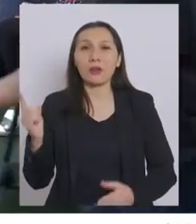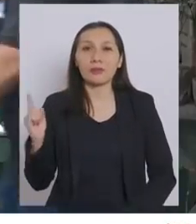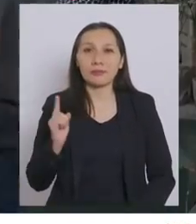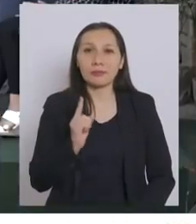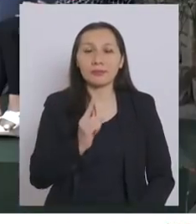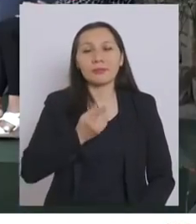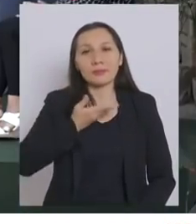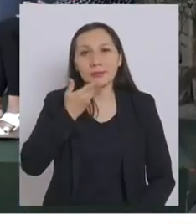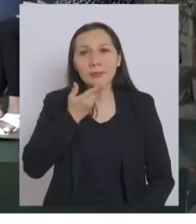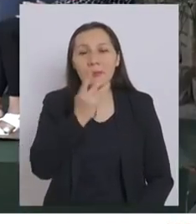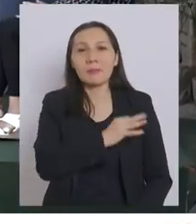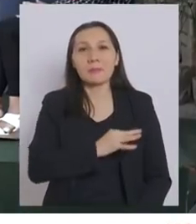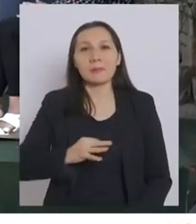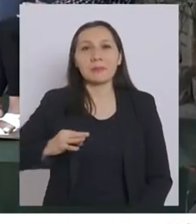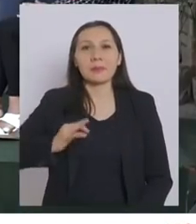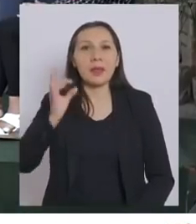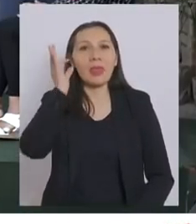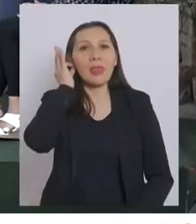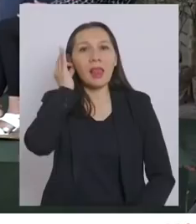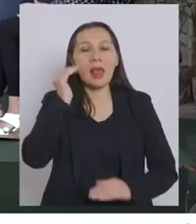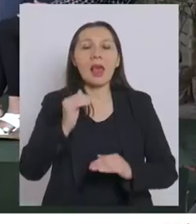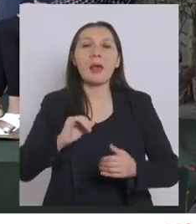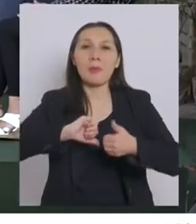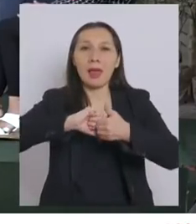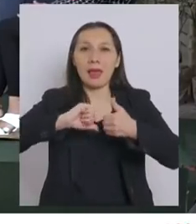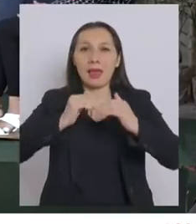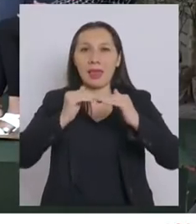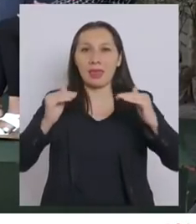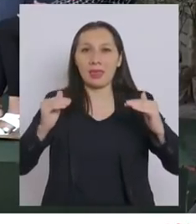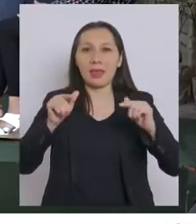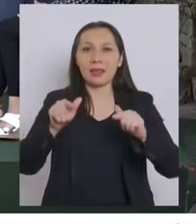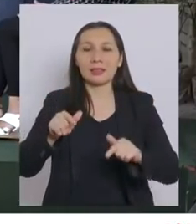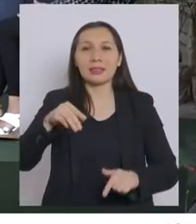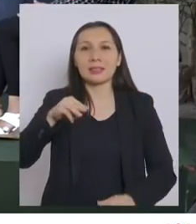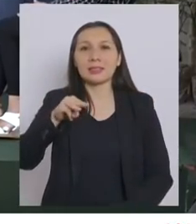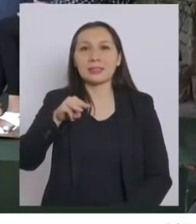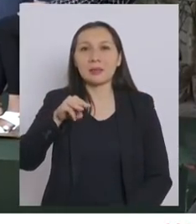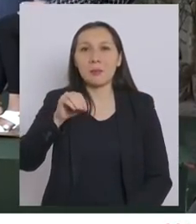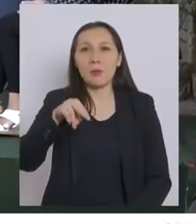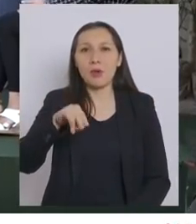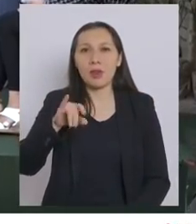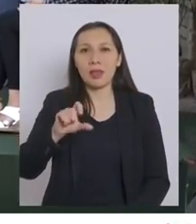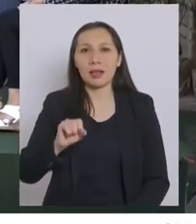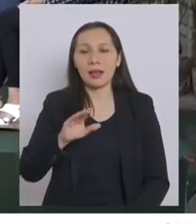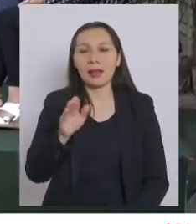también de la palabra la Ministra de la Mujer y Equidad de Género, señora Mónica Zalaquet-Zahid.